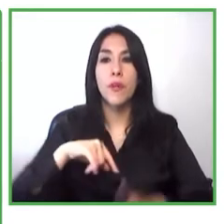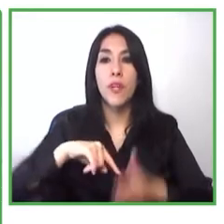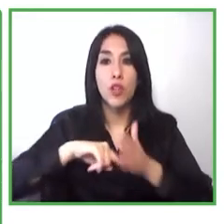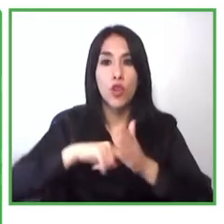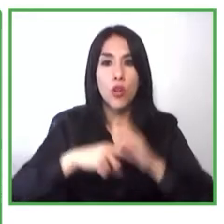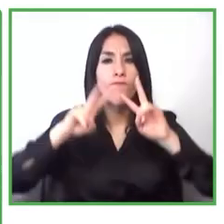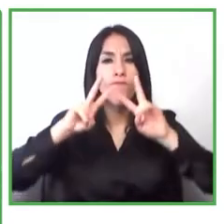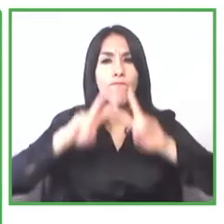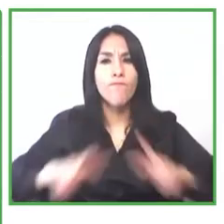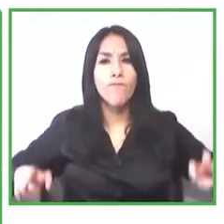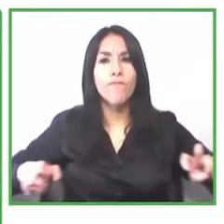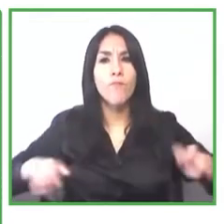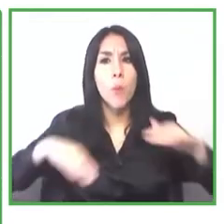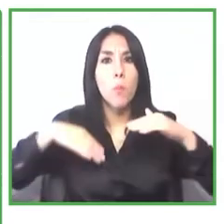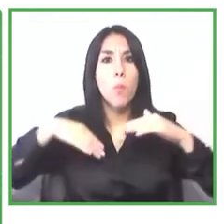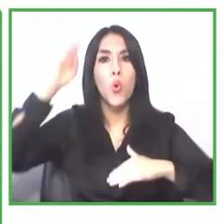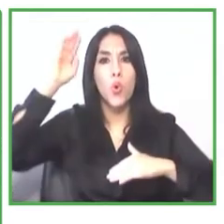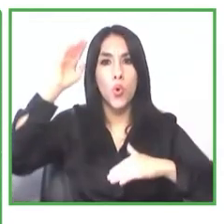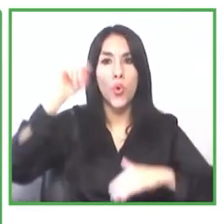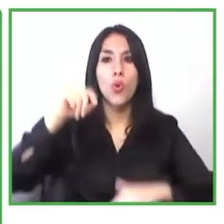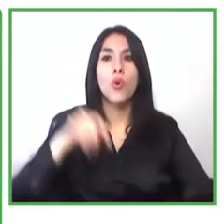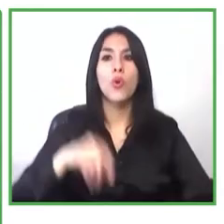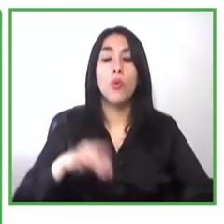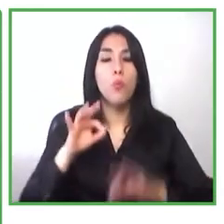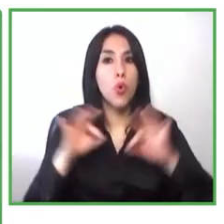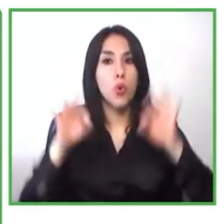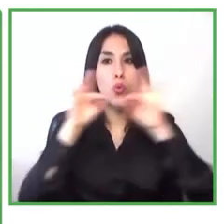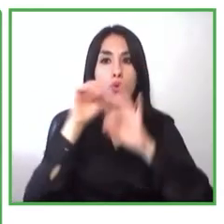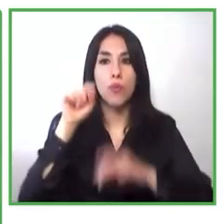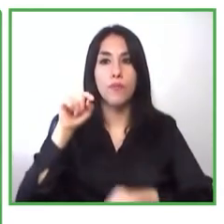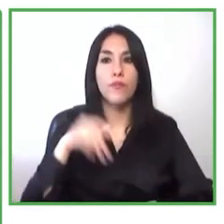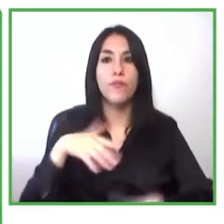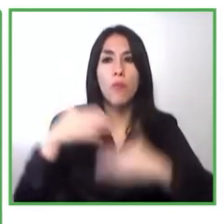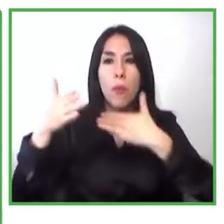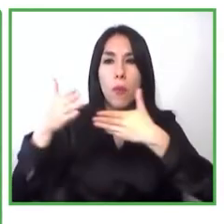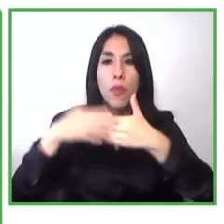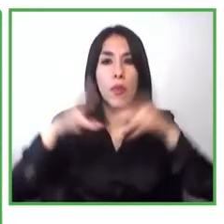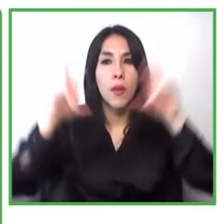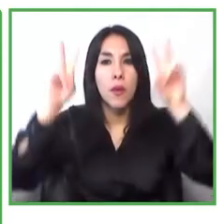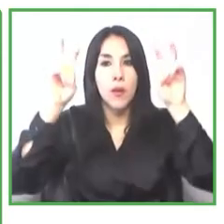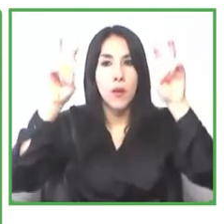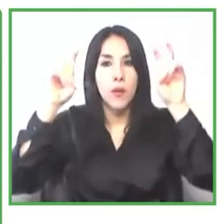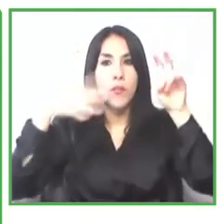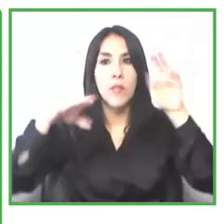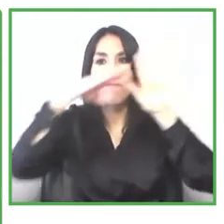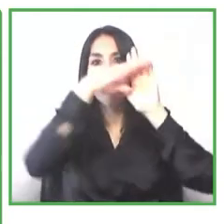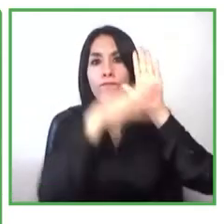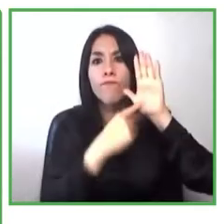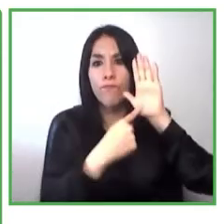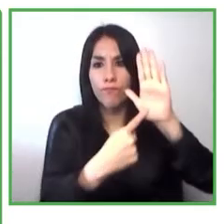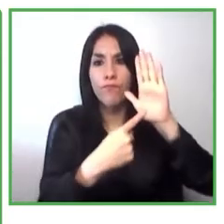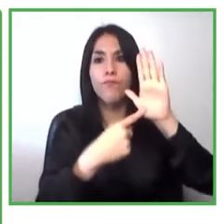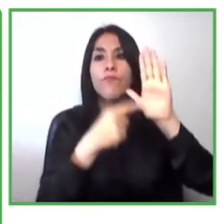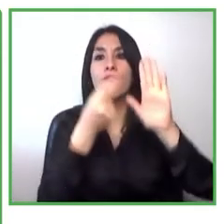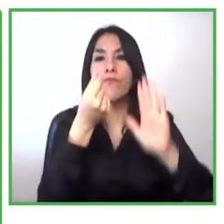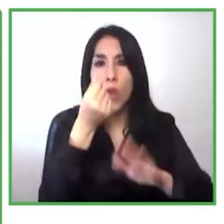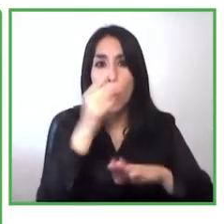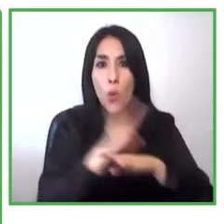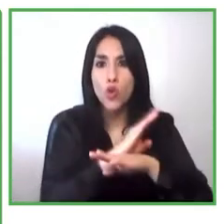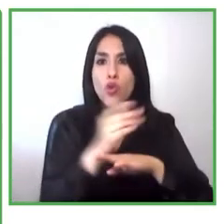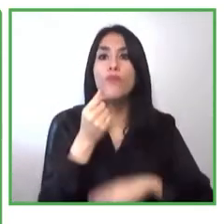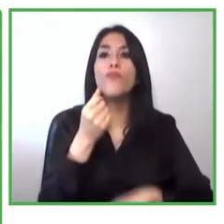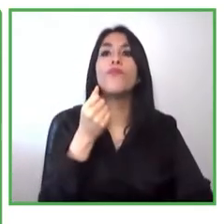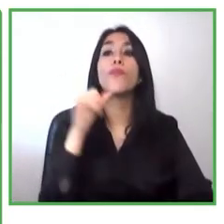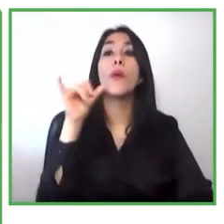relacionado con el acercamiento al sistema financiero, a la inclusión financiera, poder incursionar inclusive en herramientas más